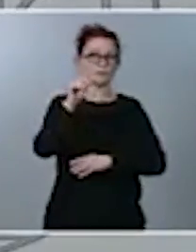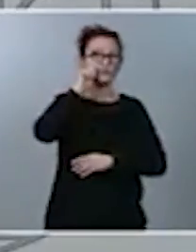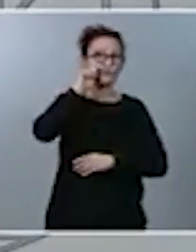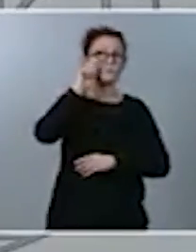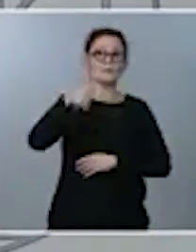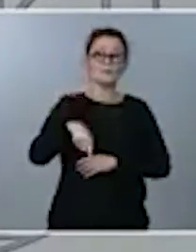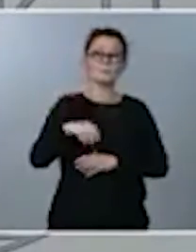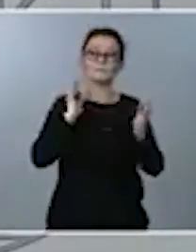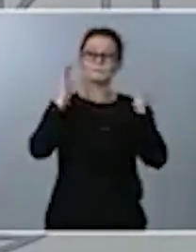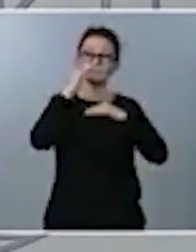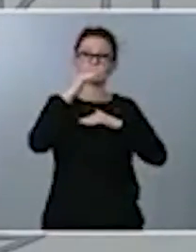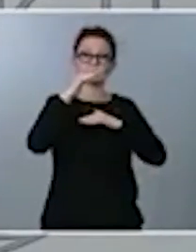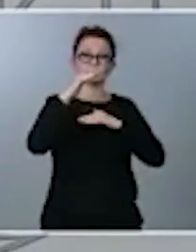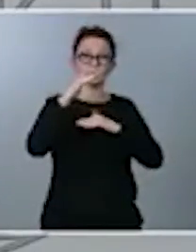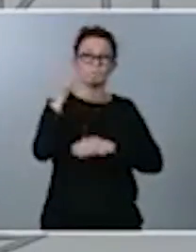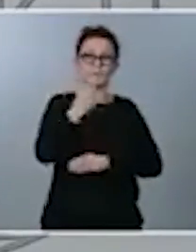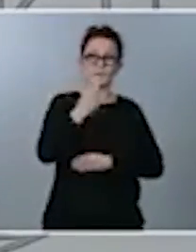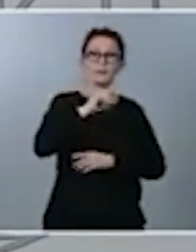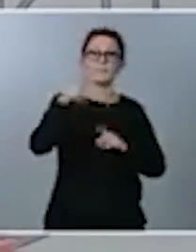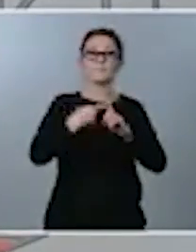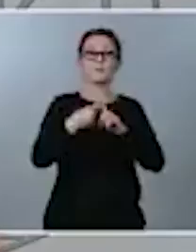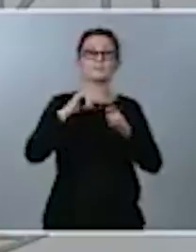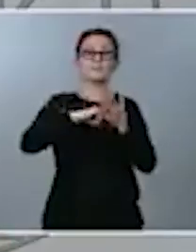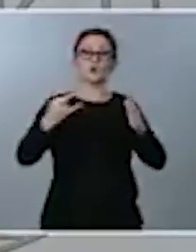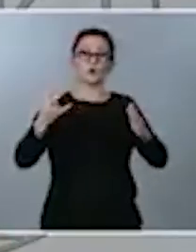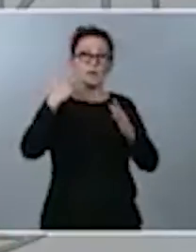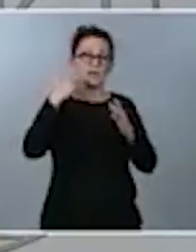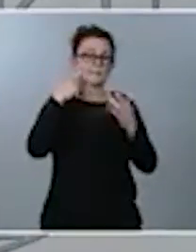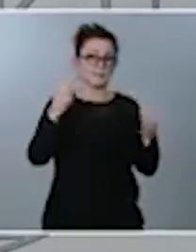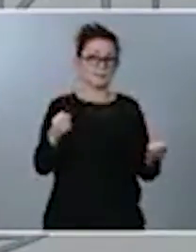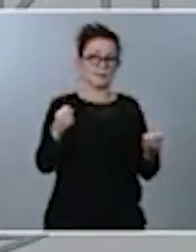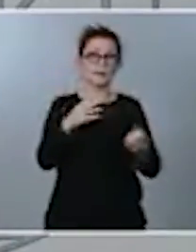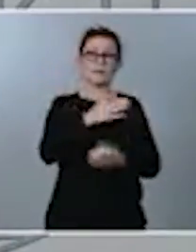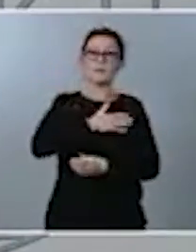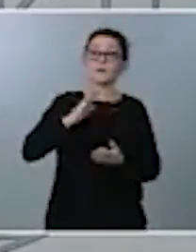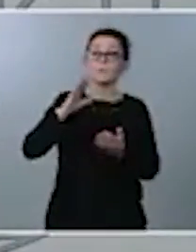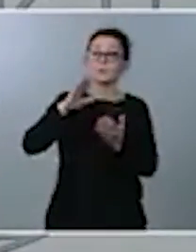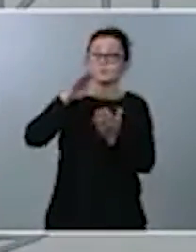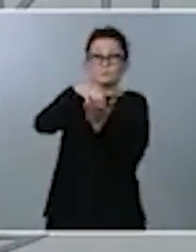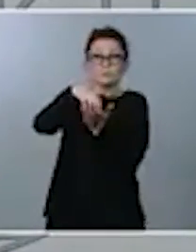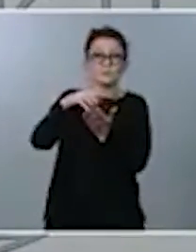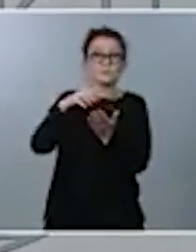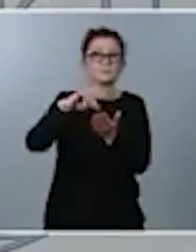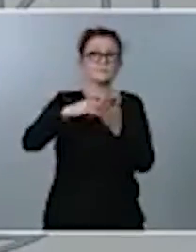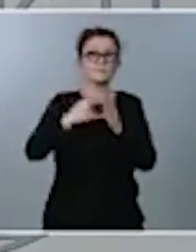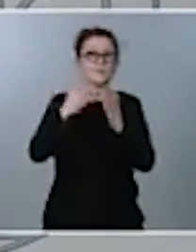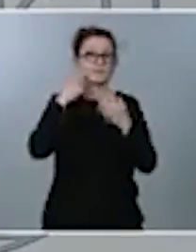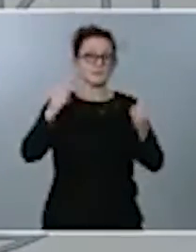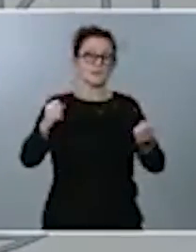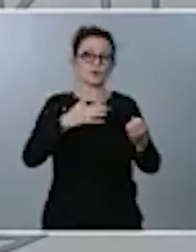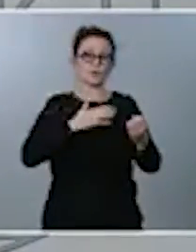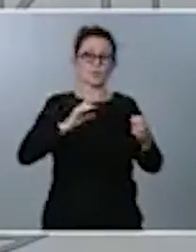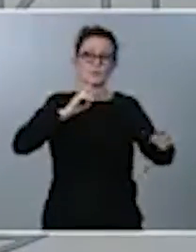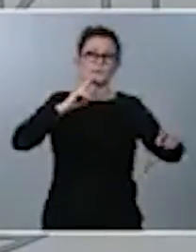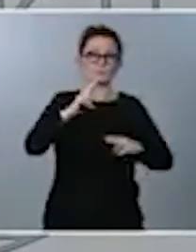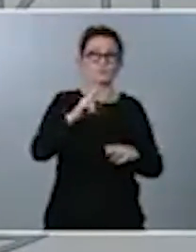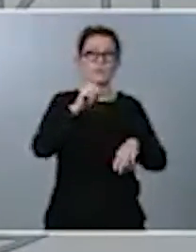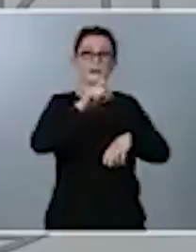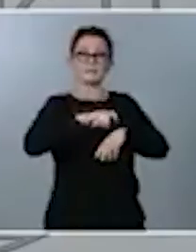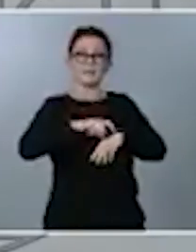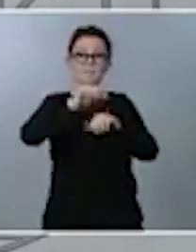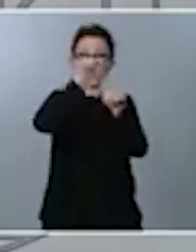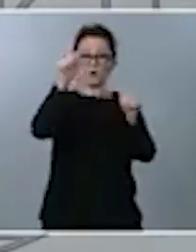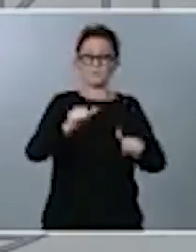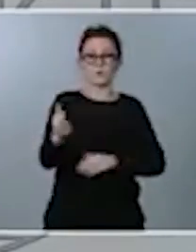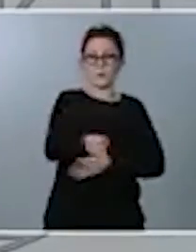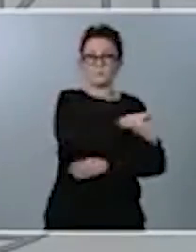o en tecnología sanitaria. Queremos que nuestro sistema sanitario dé una respuesta en tiempo y en forma, pero también queremos